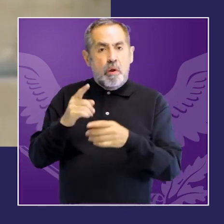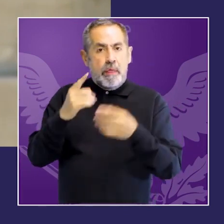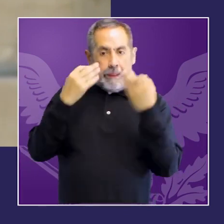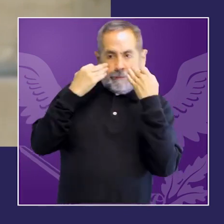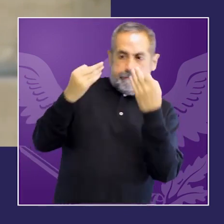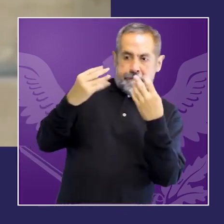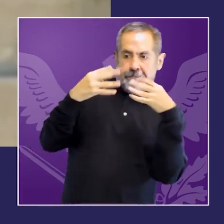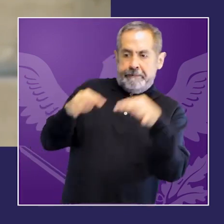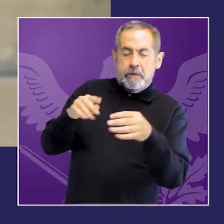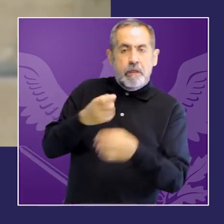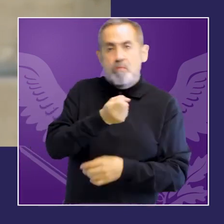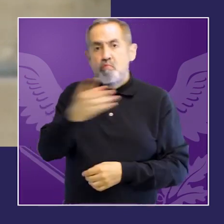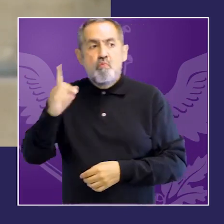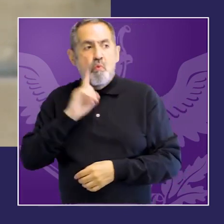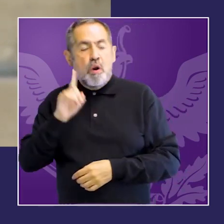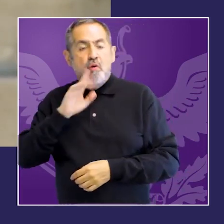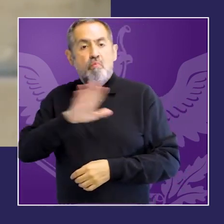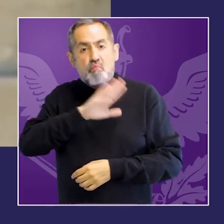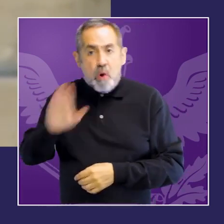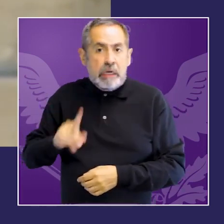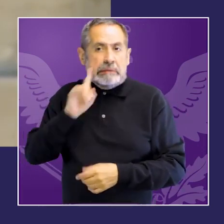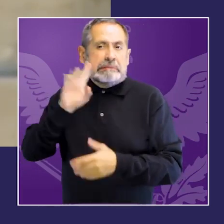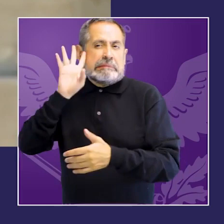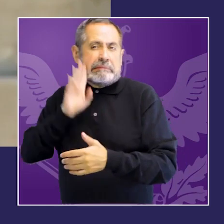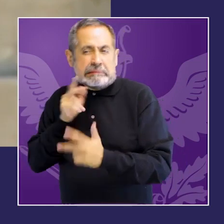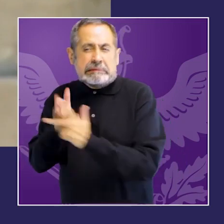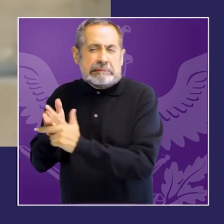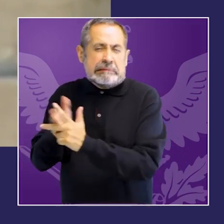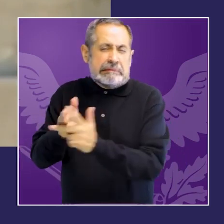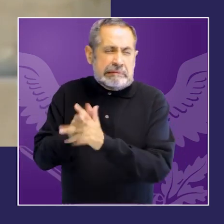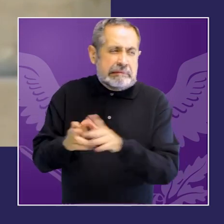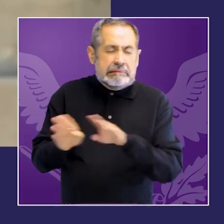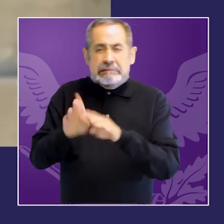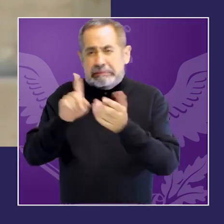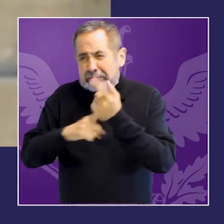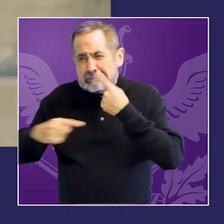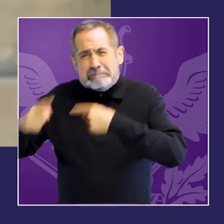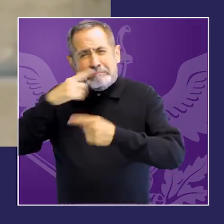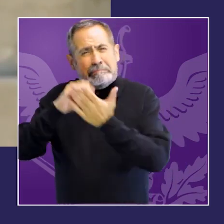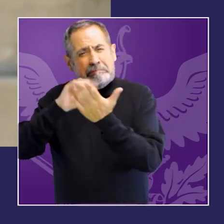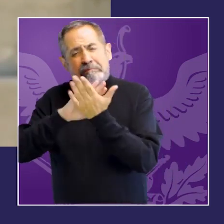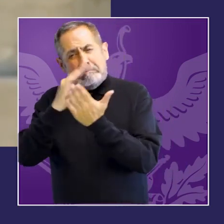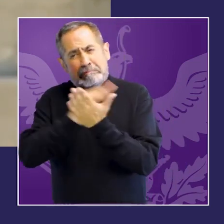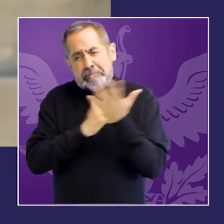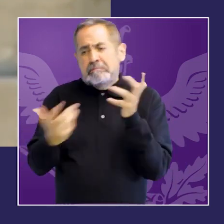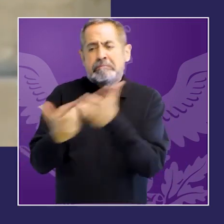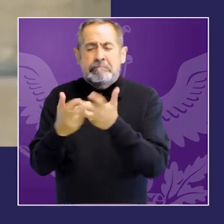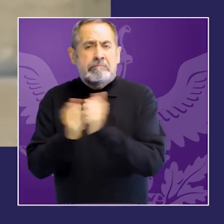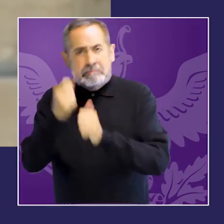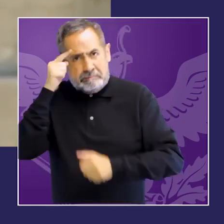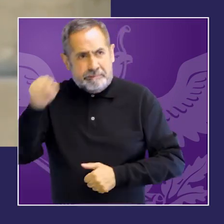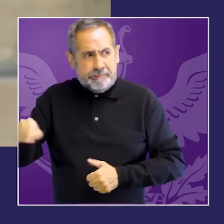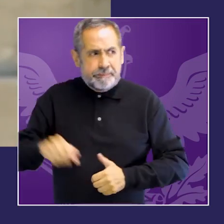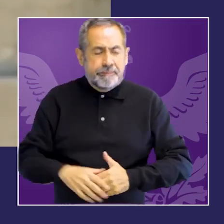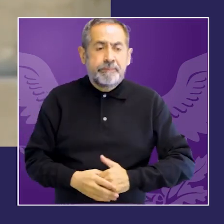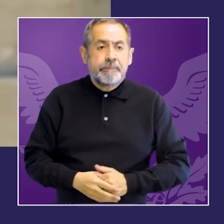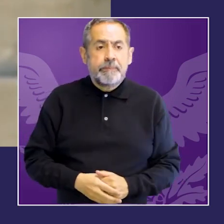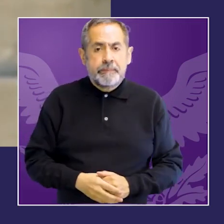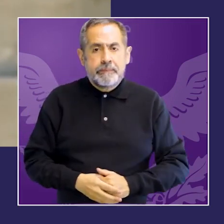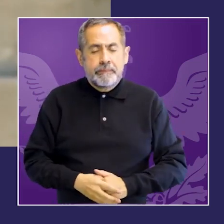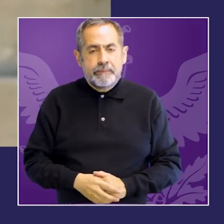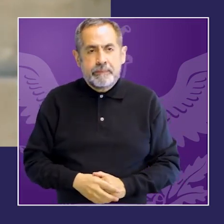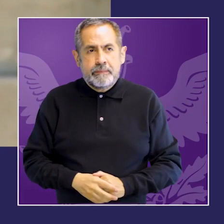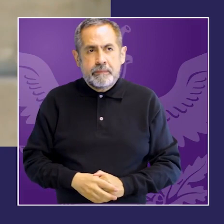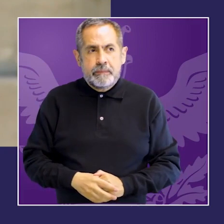injusta organización social del cuidado que sobrecarga a las mujeres, sobre todo a las mujeres más pobres, y que limita su